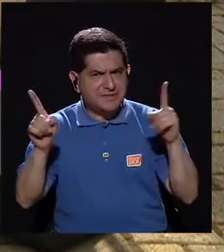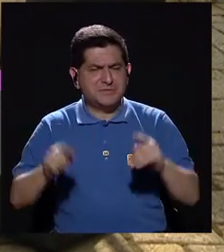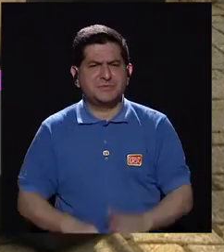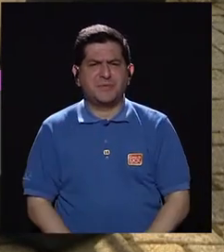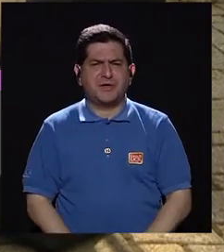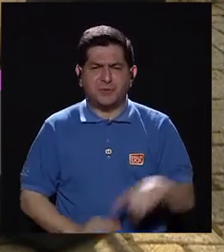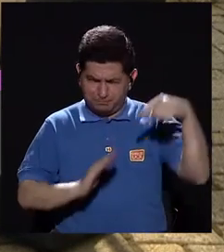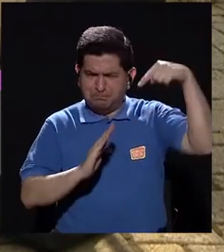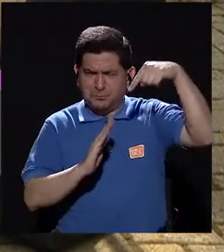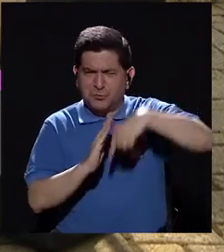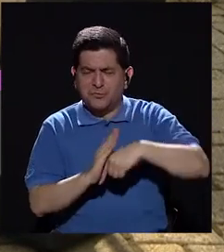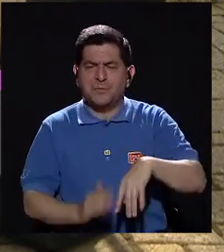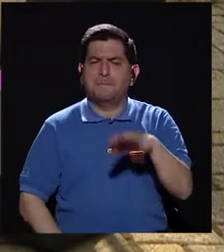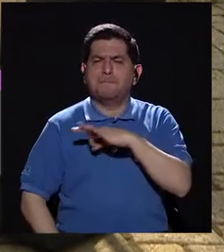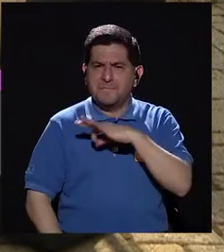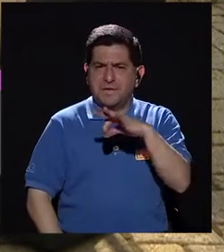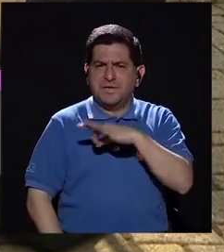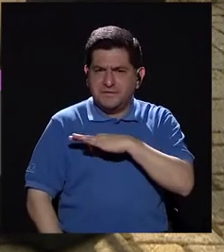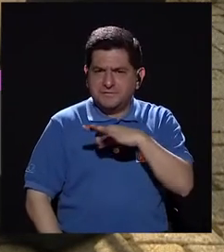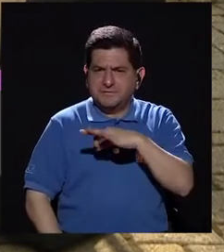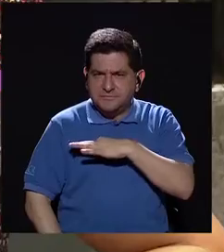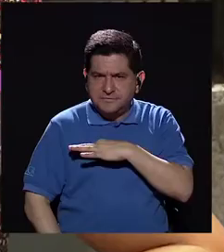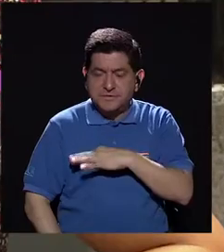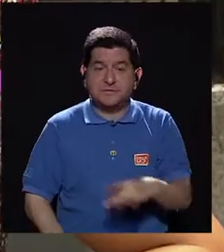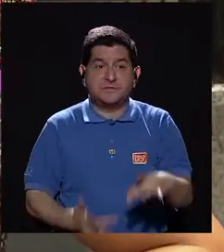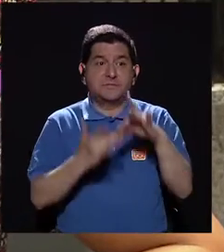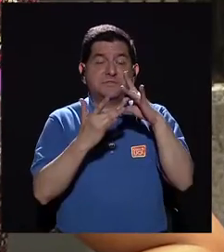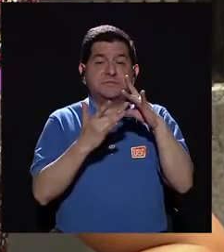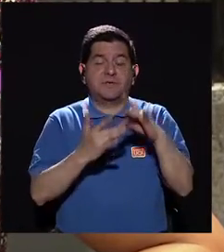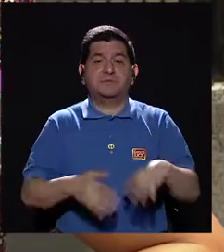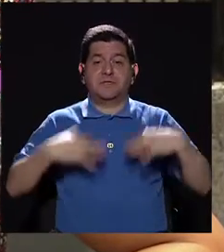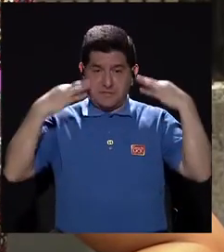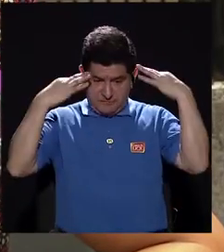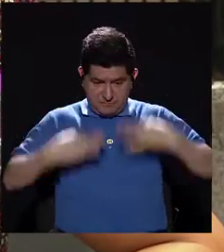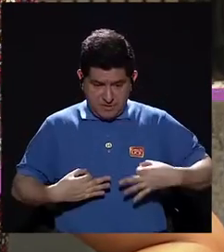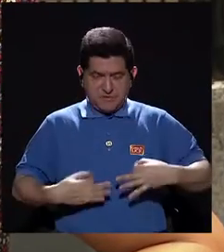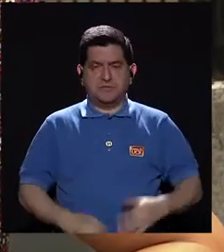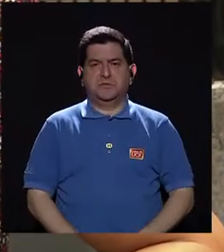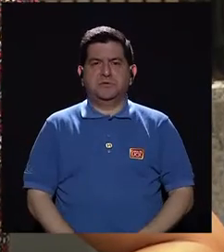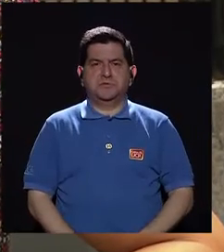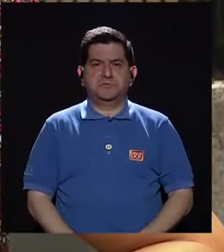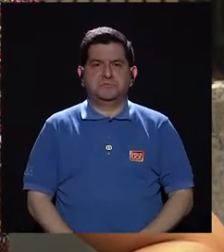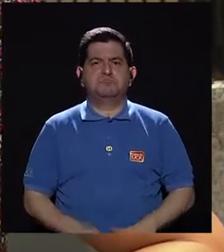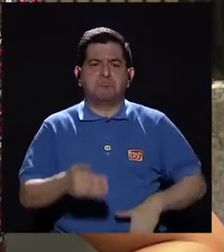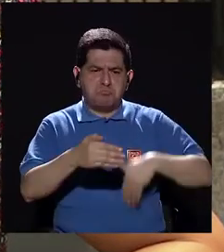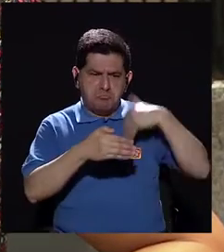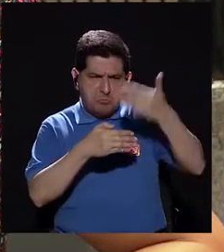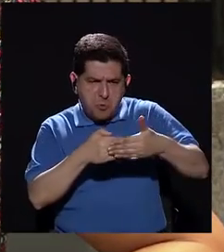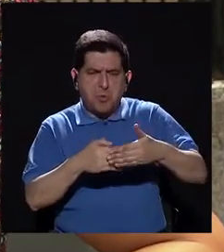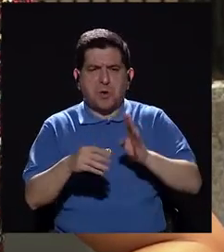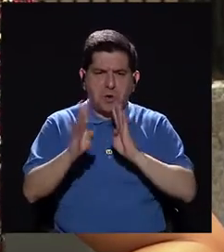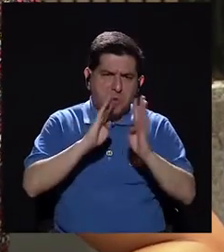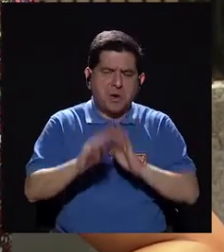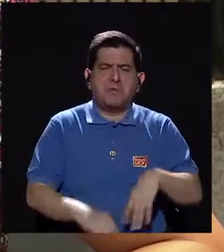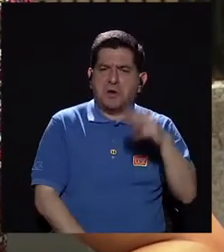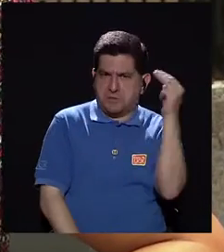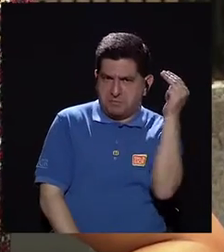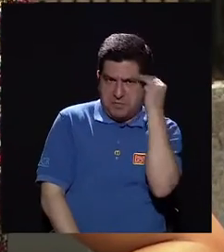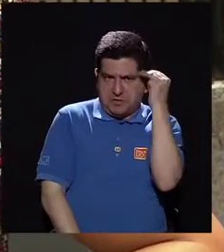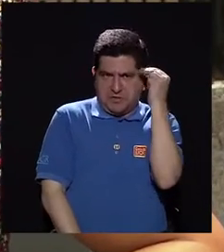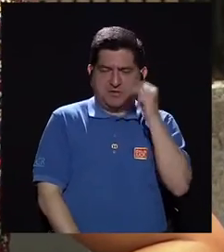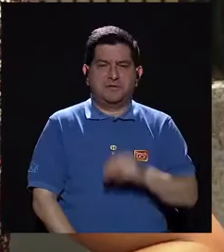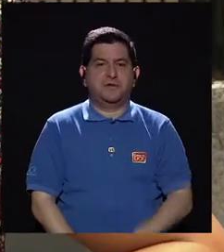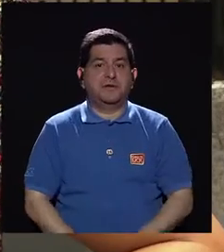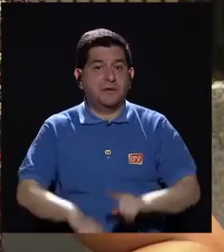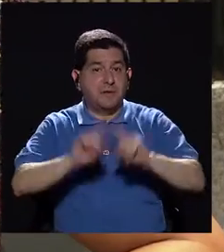Paul, pero sí quisiera ahondar en los beneficios, sobre todo en la parte física, ¿verdad? Ya luego hablaremos de la